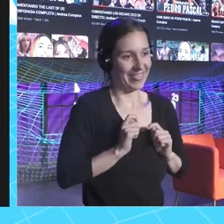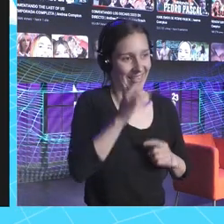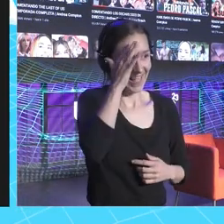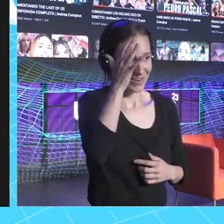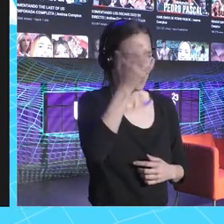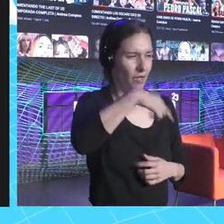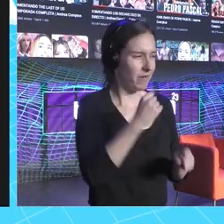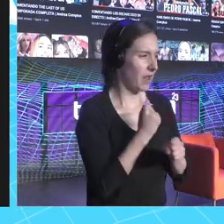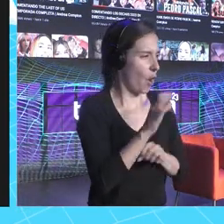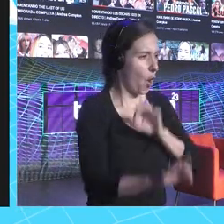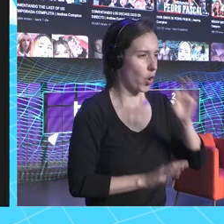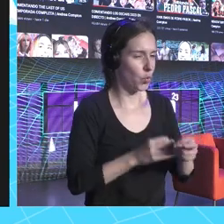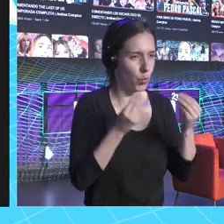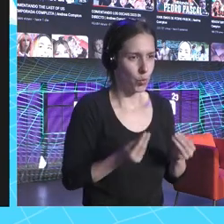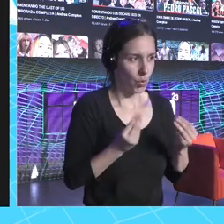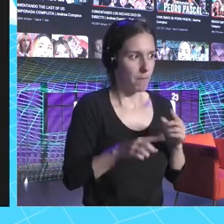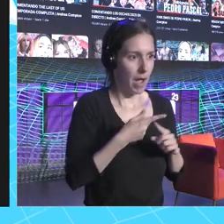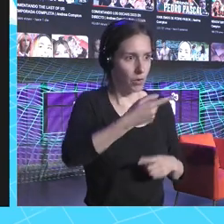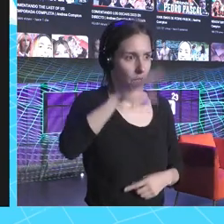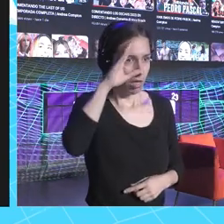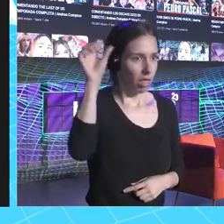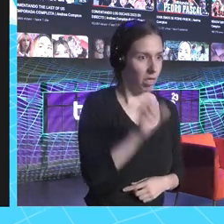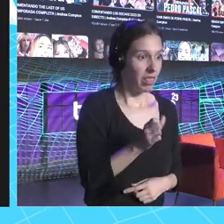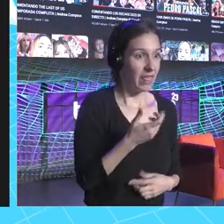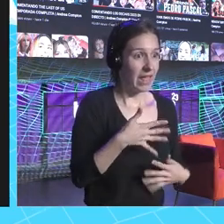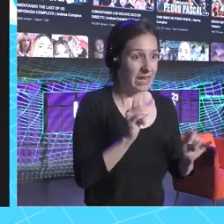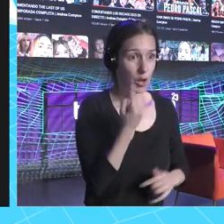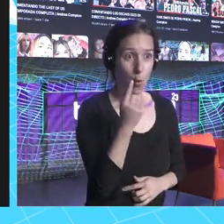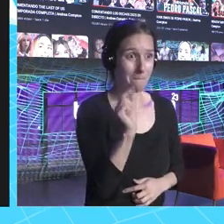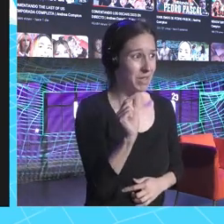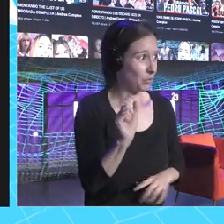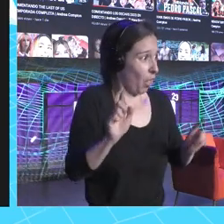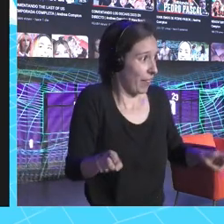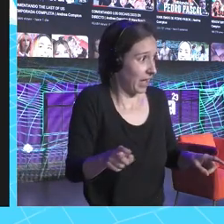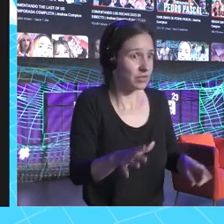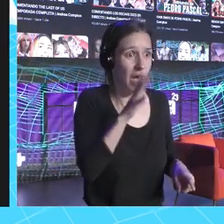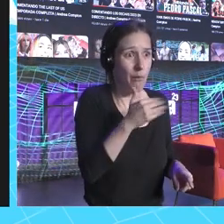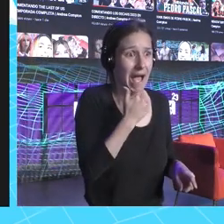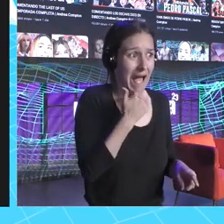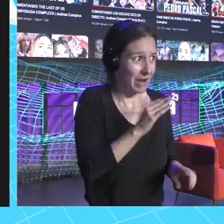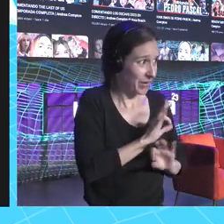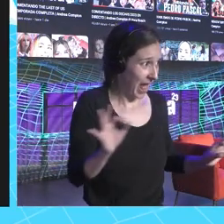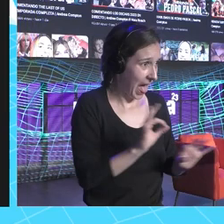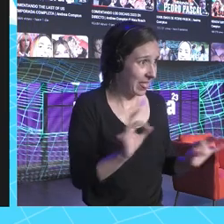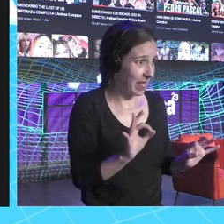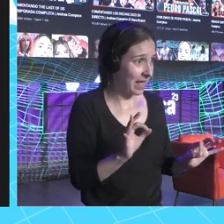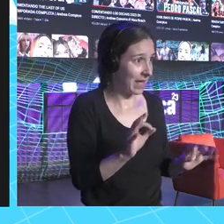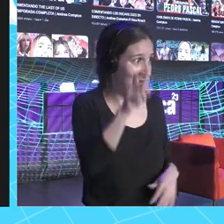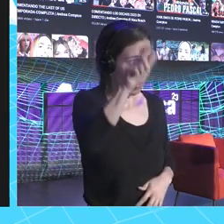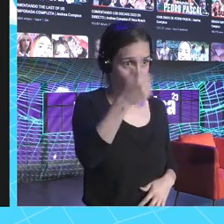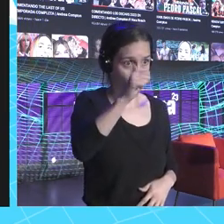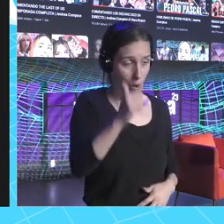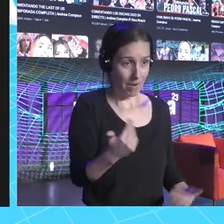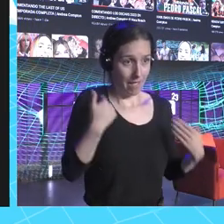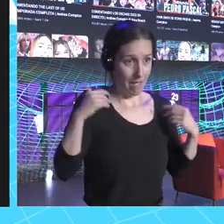turra tremenda aquí que os están dando. Ni un minuto de descanso. ¿Un agua o algo? El señor de la pantalla se podía haber